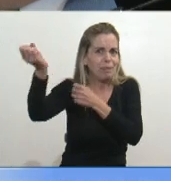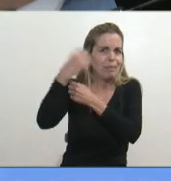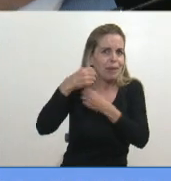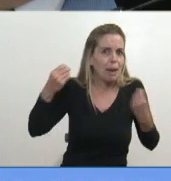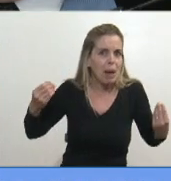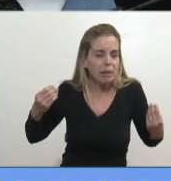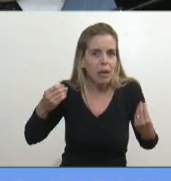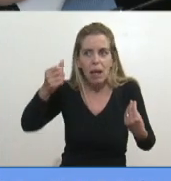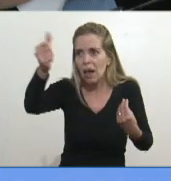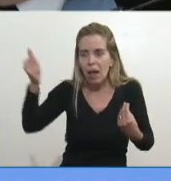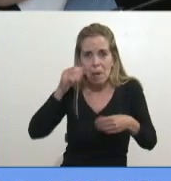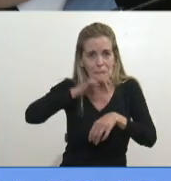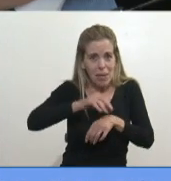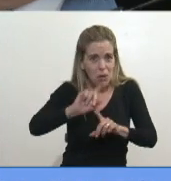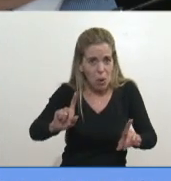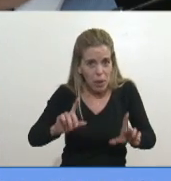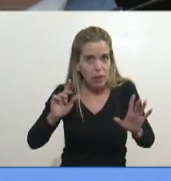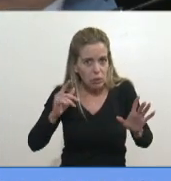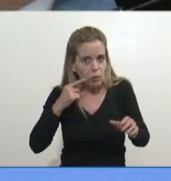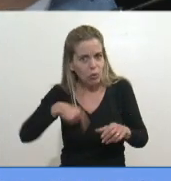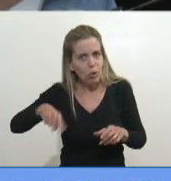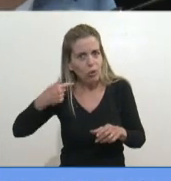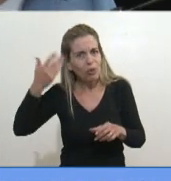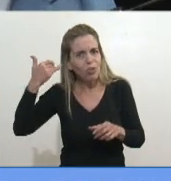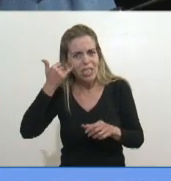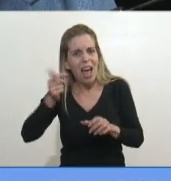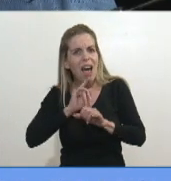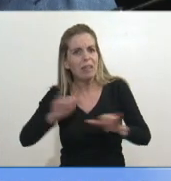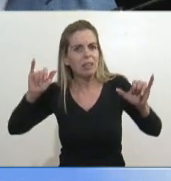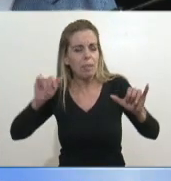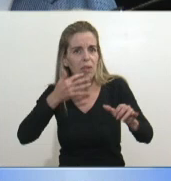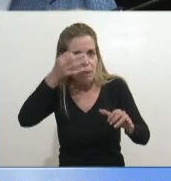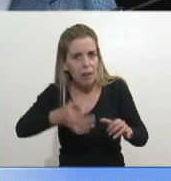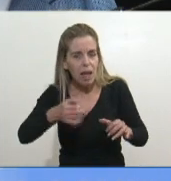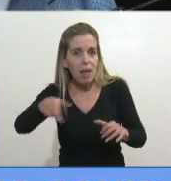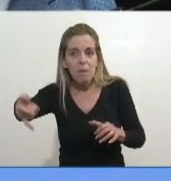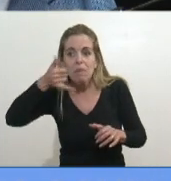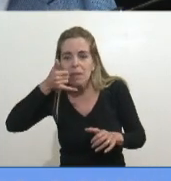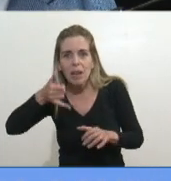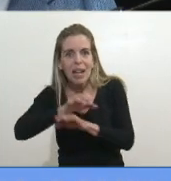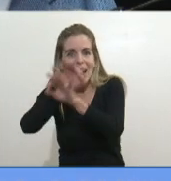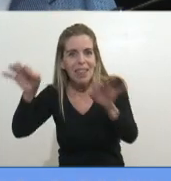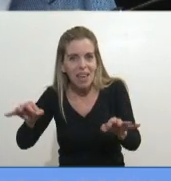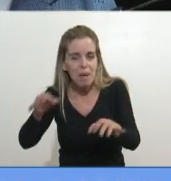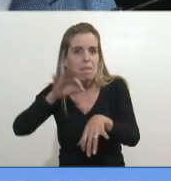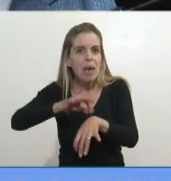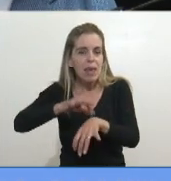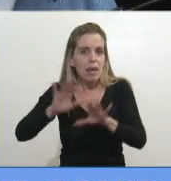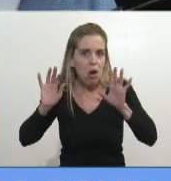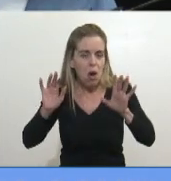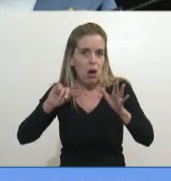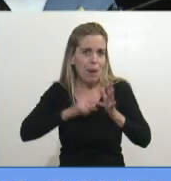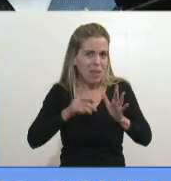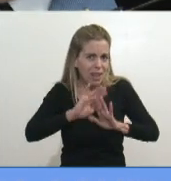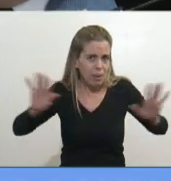entendiste lo que pasó, lo que te dijimos que iba a pasar. Eso es lo que está pasando, no te atiende nadie. Y hay muchas provincias